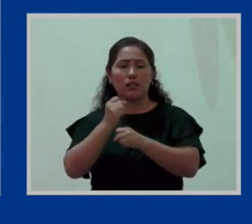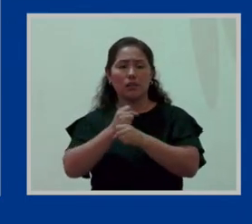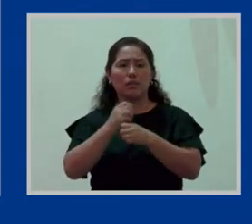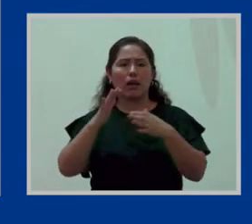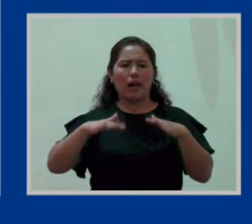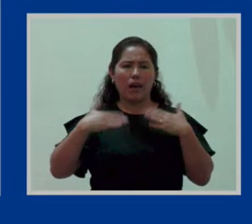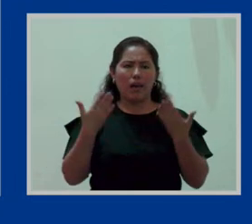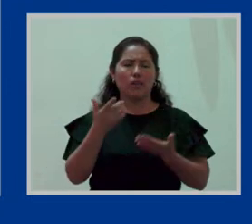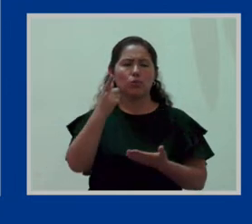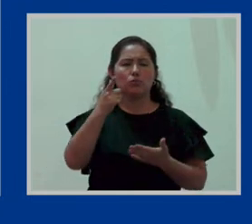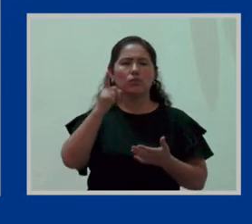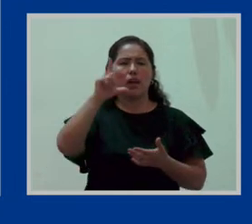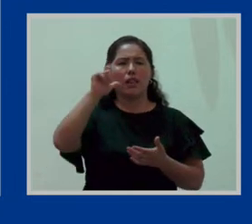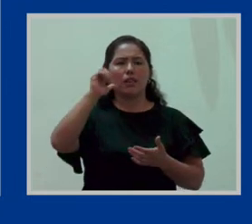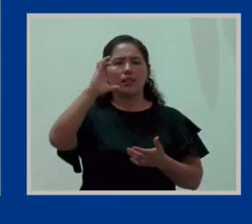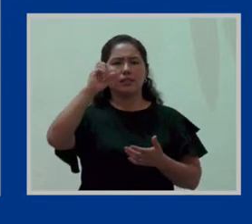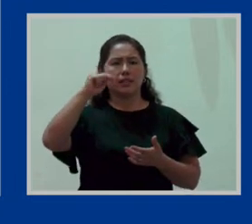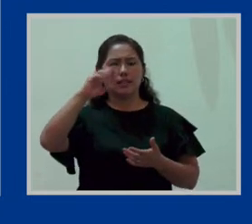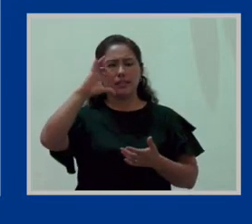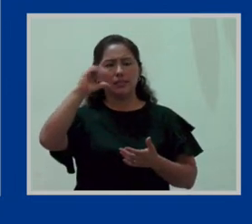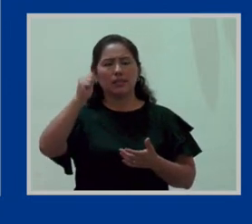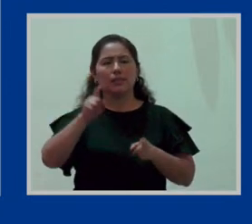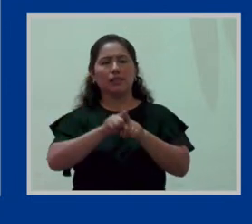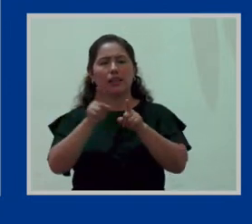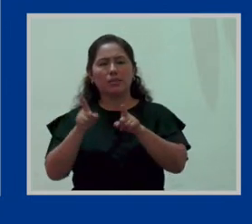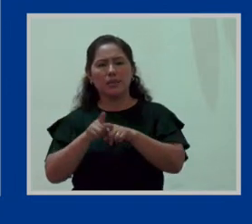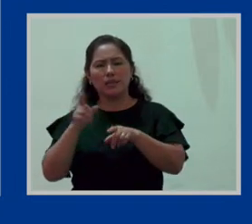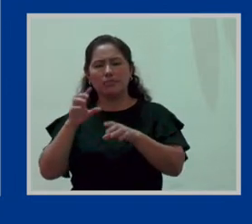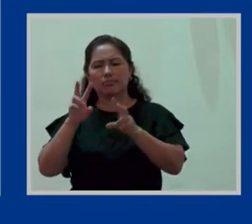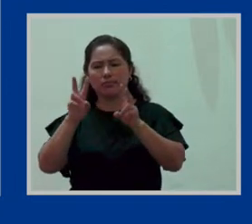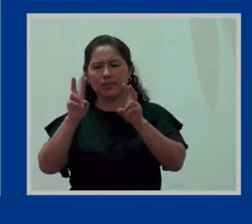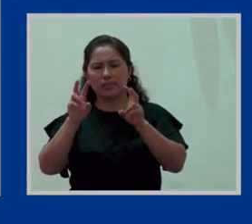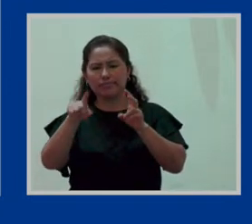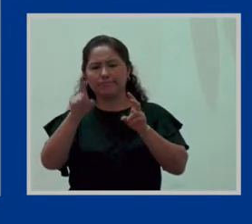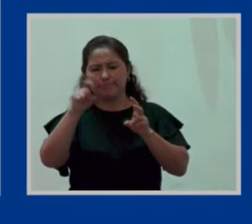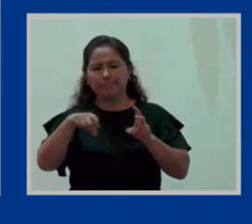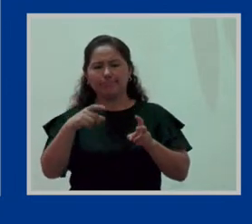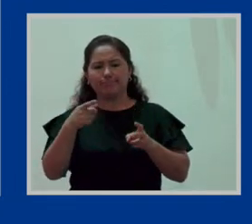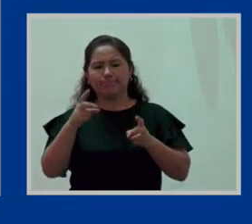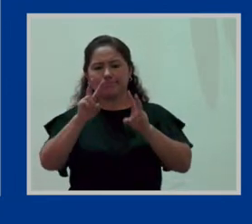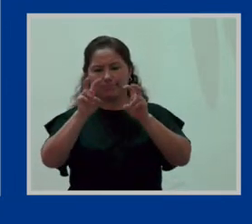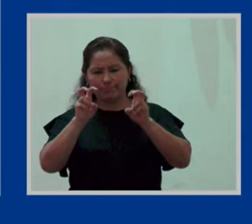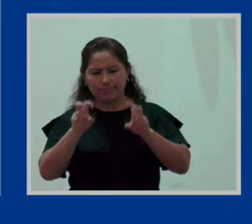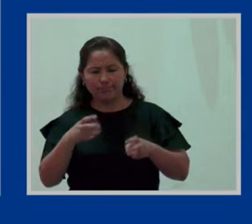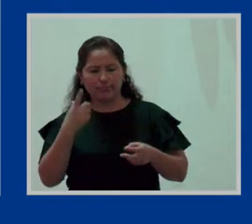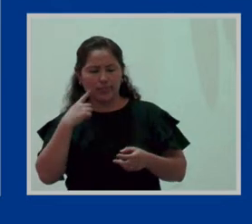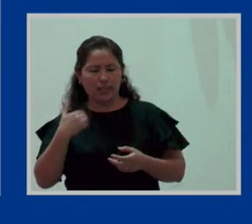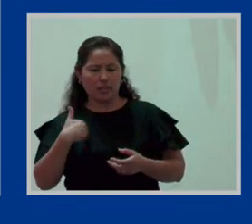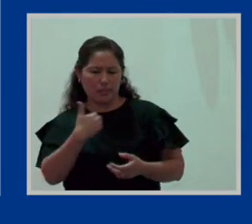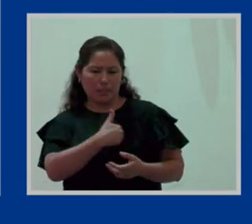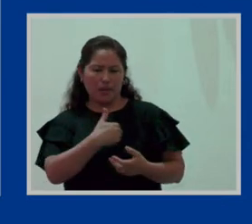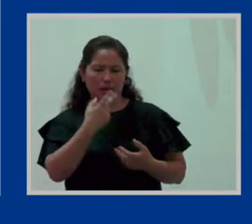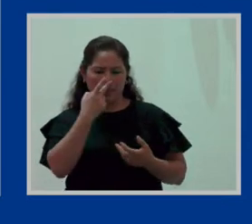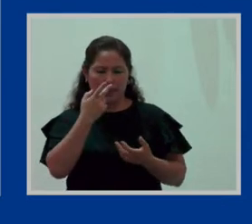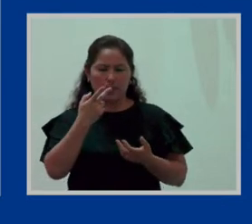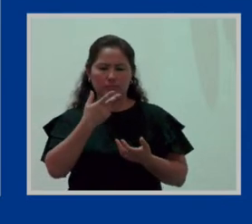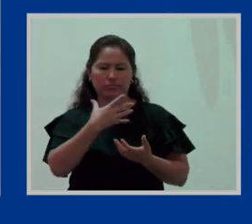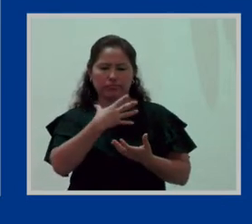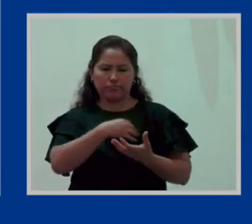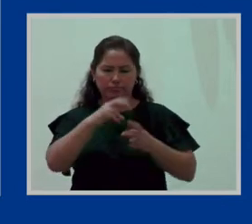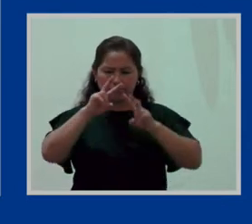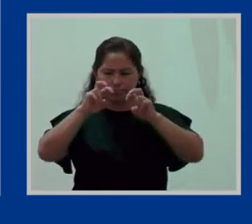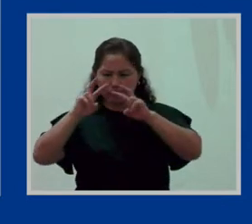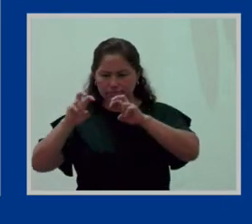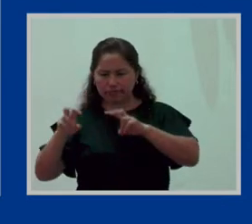existe una licencia para realizarse exámenes de detección temprana de cáncer de mama y cuello uterino, que es una enfermedad que va